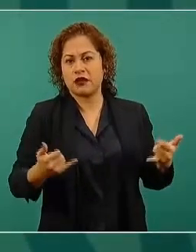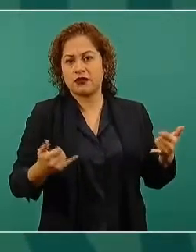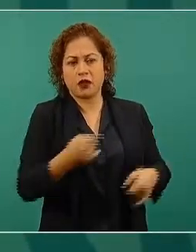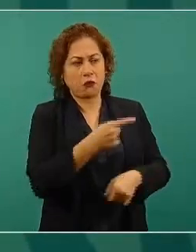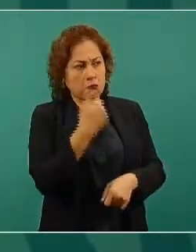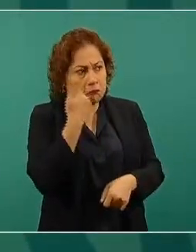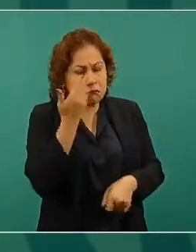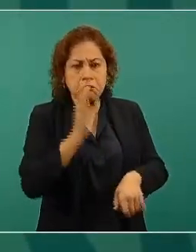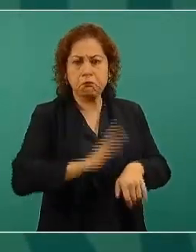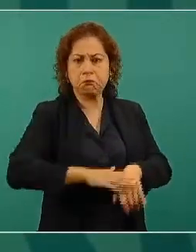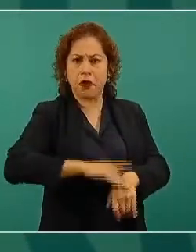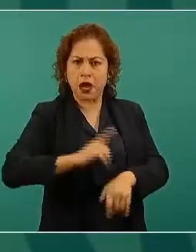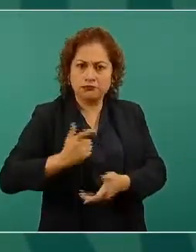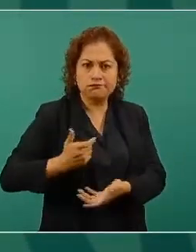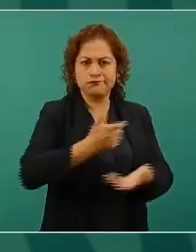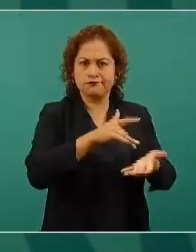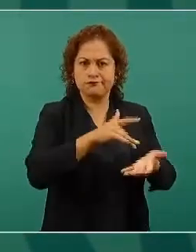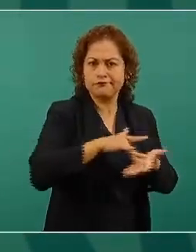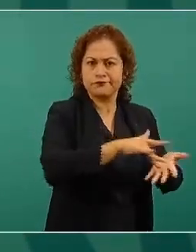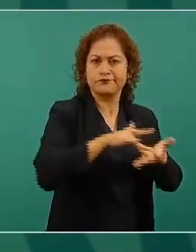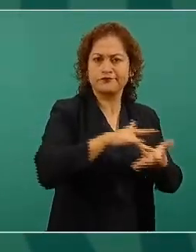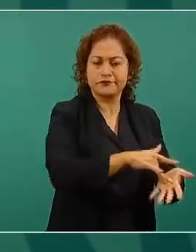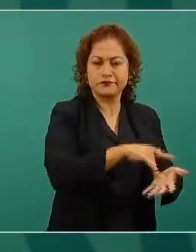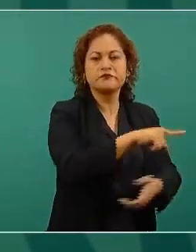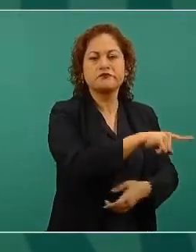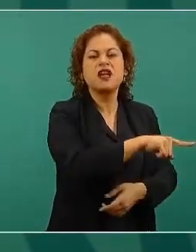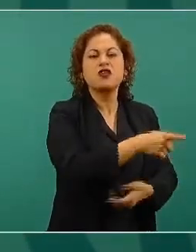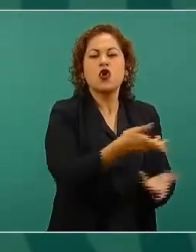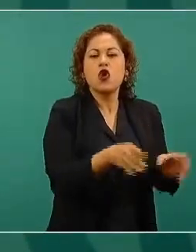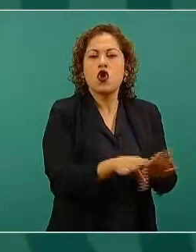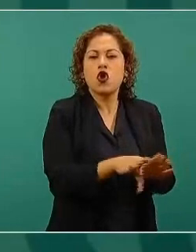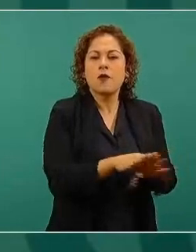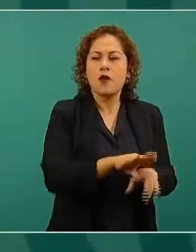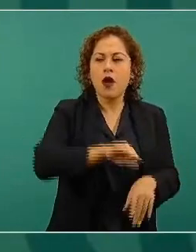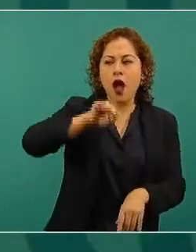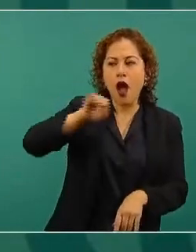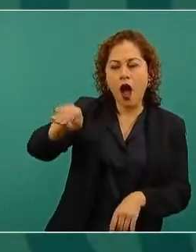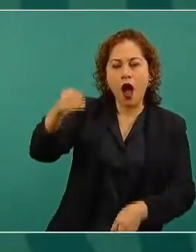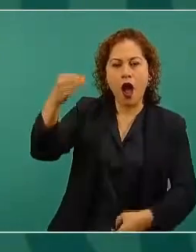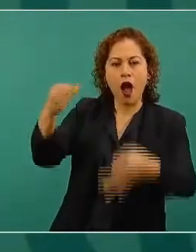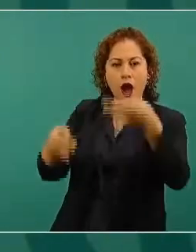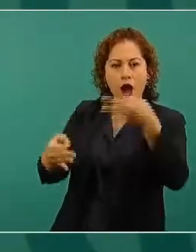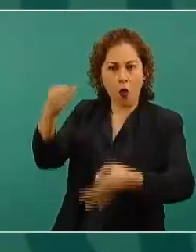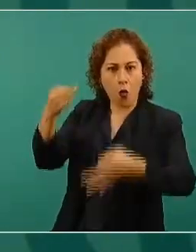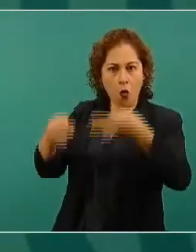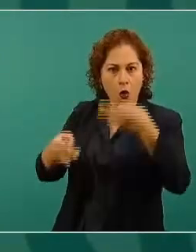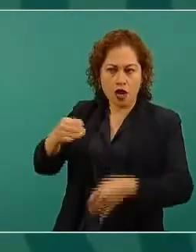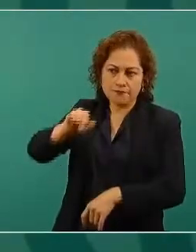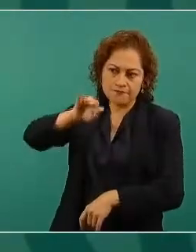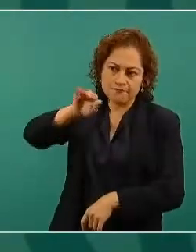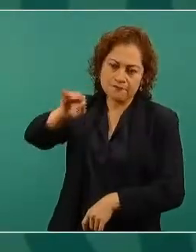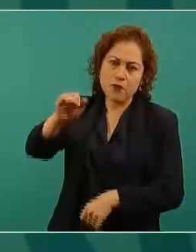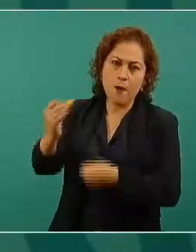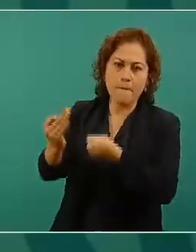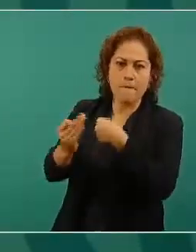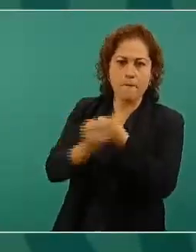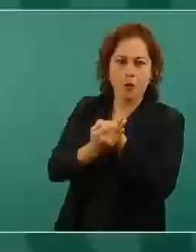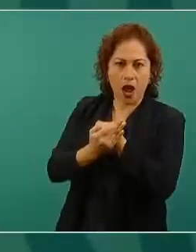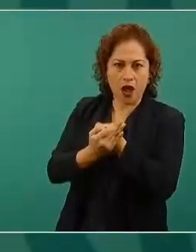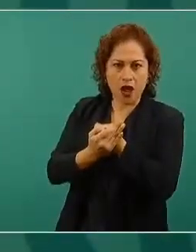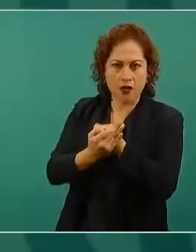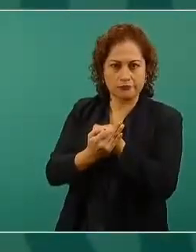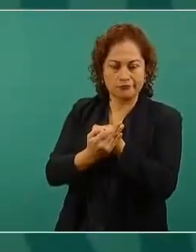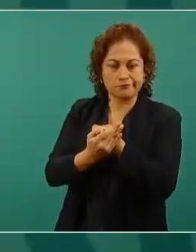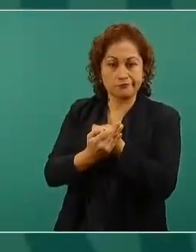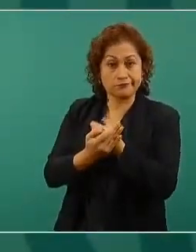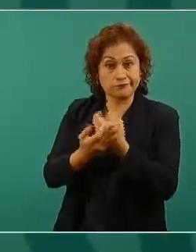acuden a jueces y buscan ampararse y tienen